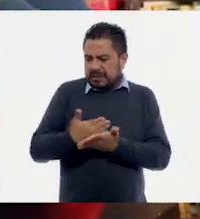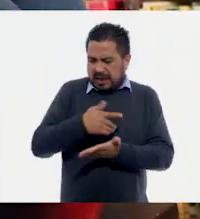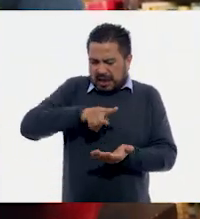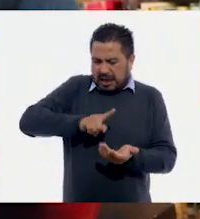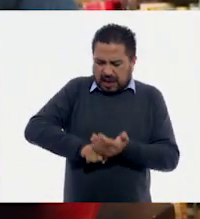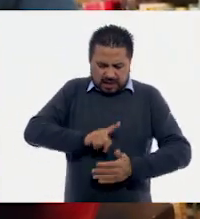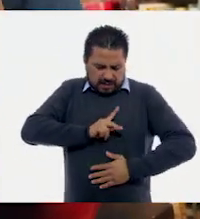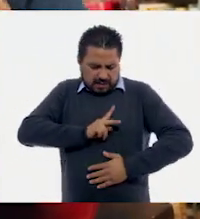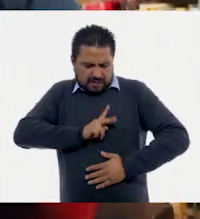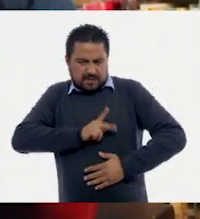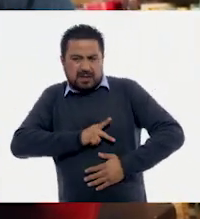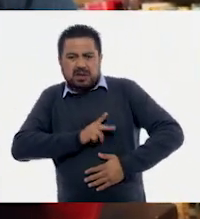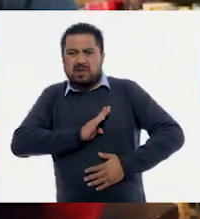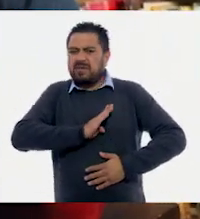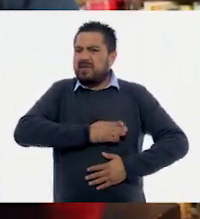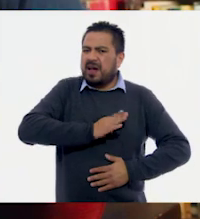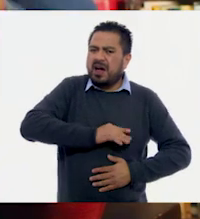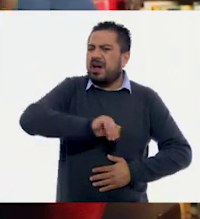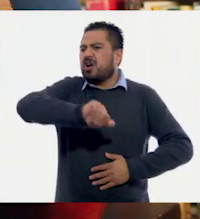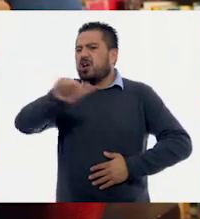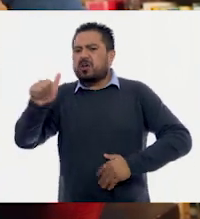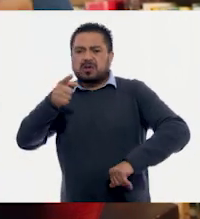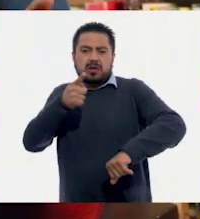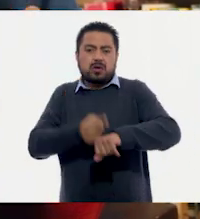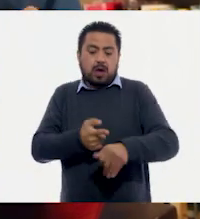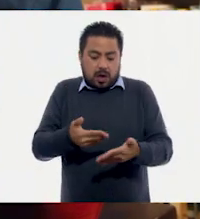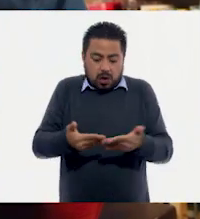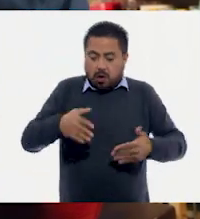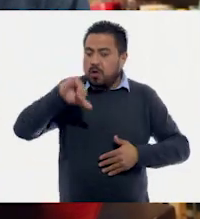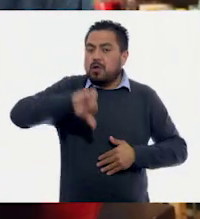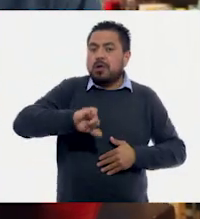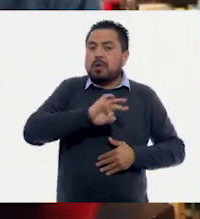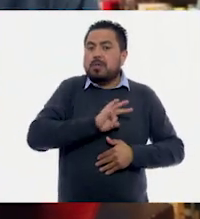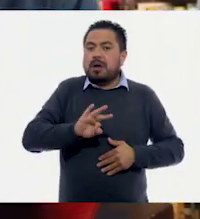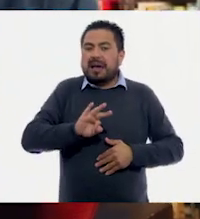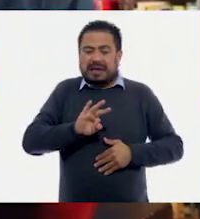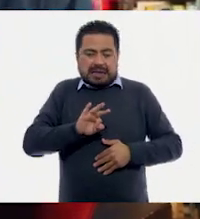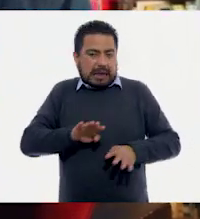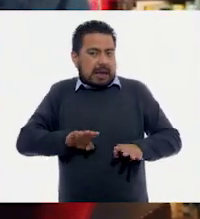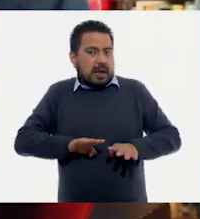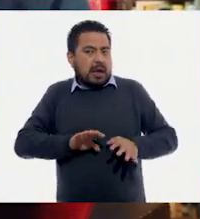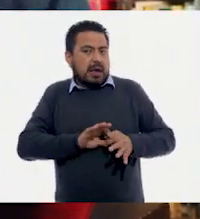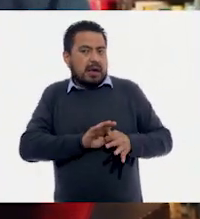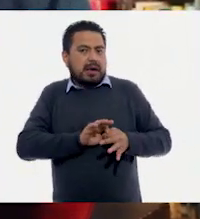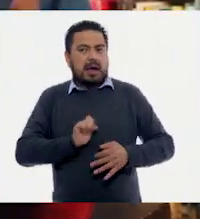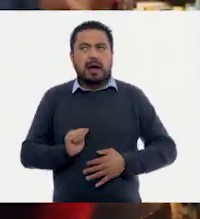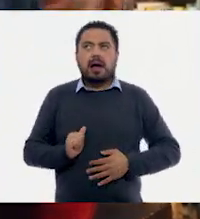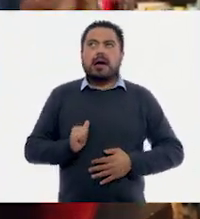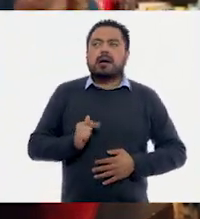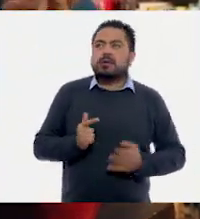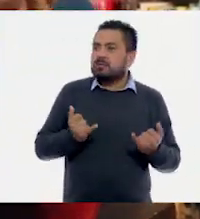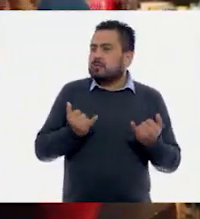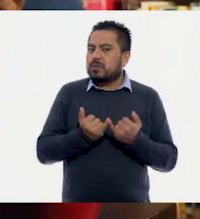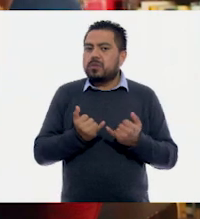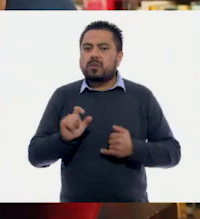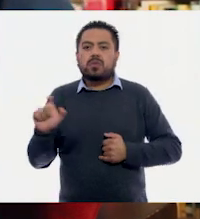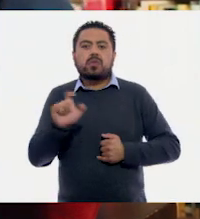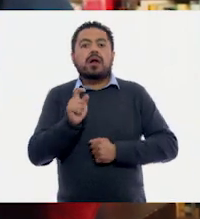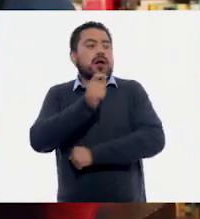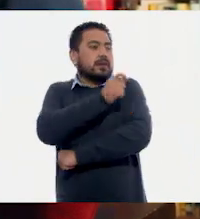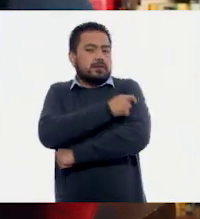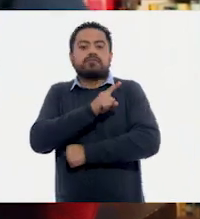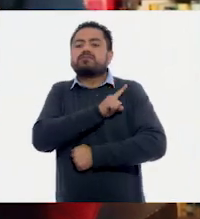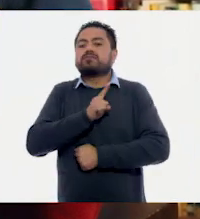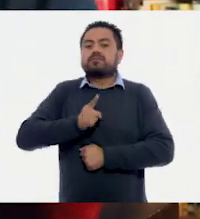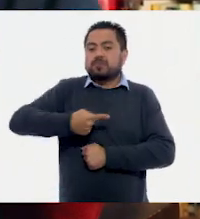virus y de las bacterias y otras enfermedades. Hoy estamos padeciendo de algo similar, chicos. Y también cuando haya vacuna, tenemos